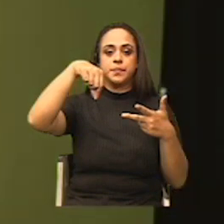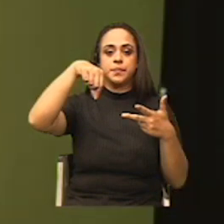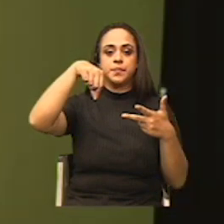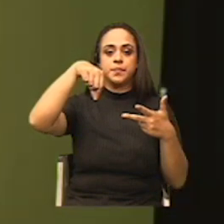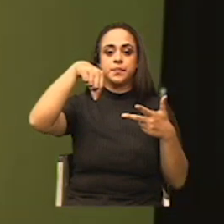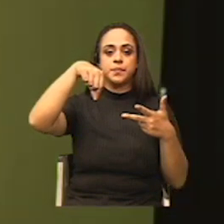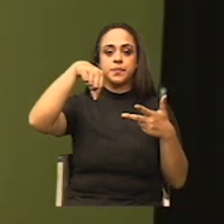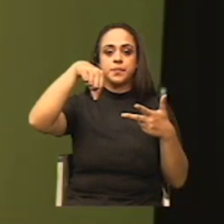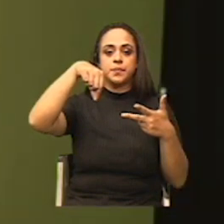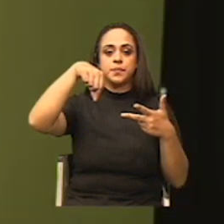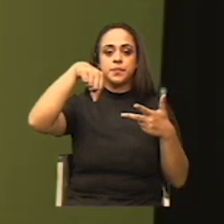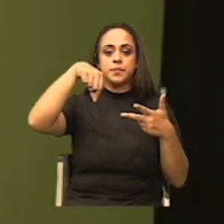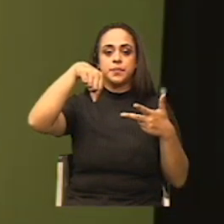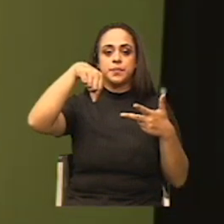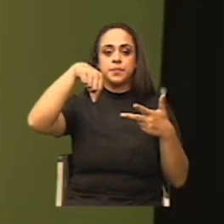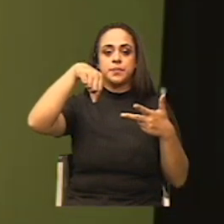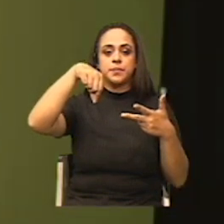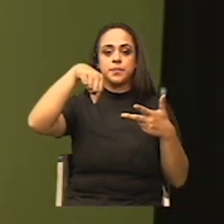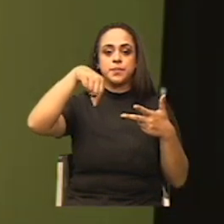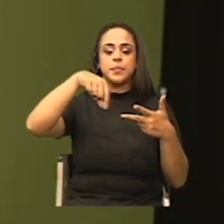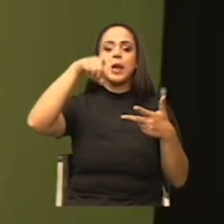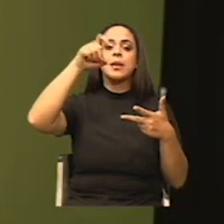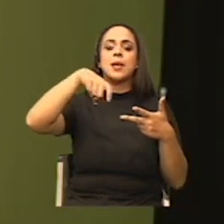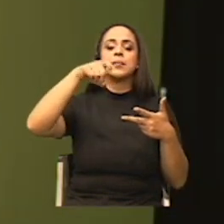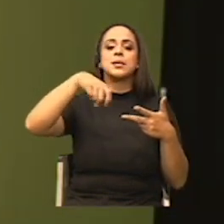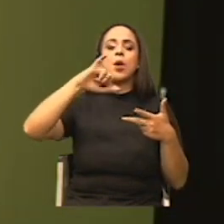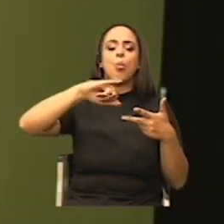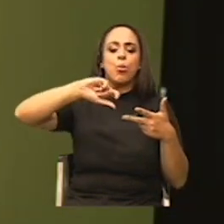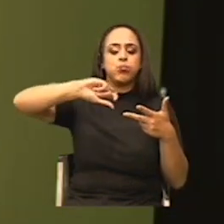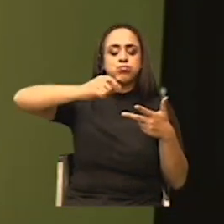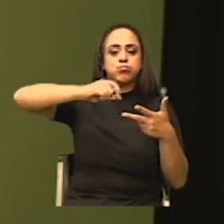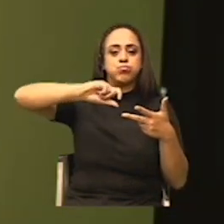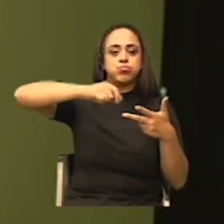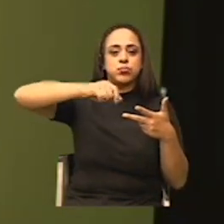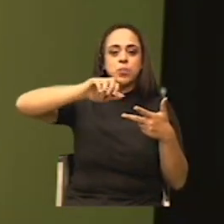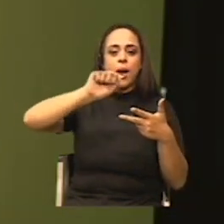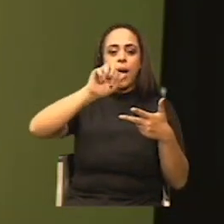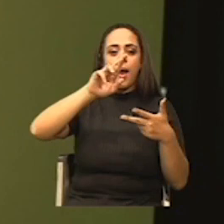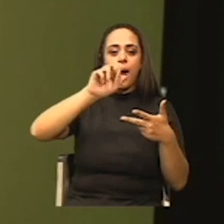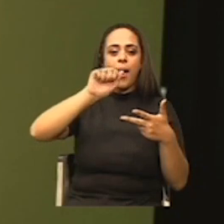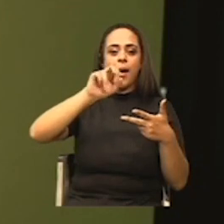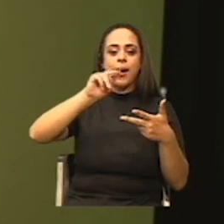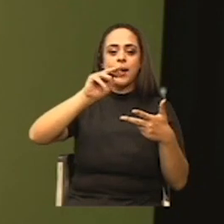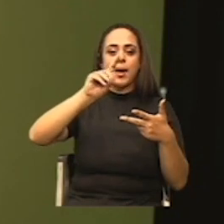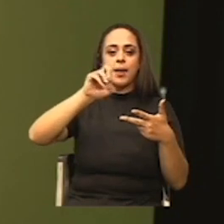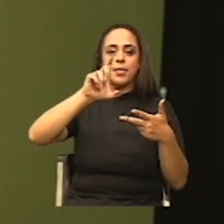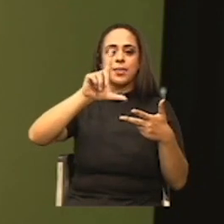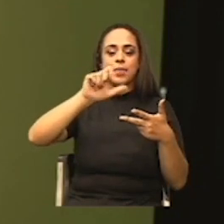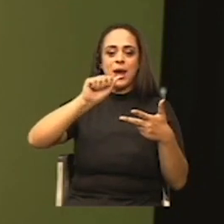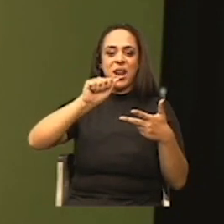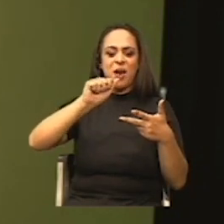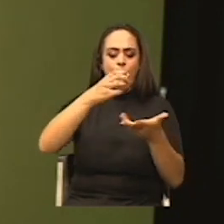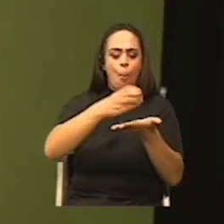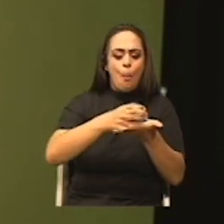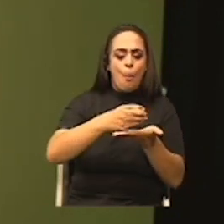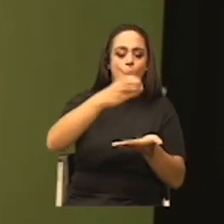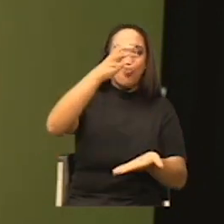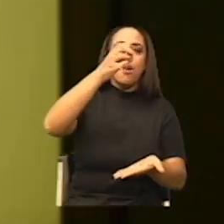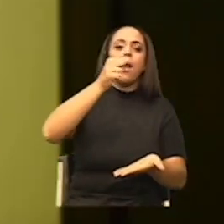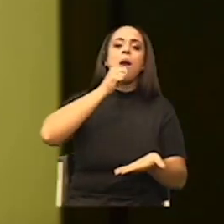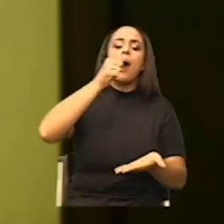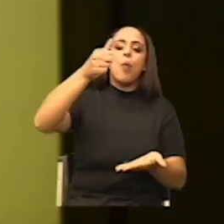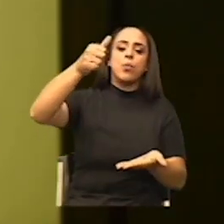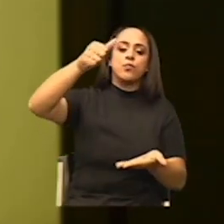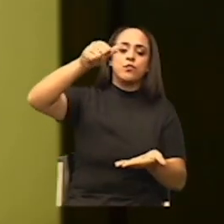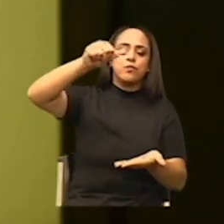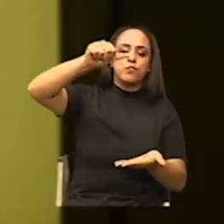Para eso le coloqué una arandela. Y vamos a depositar el gotero dentro de la botella para ver qué sucede.